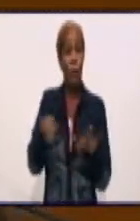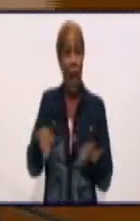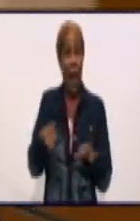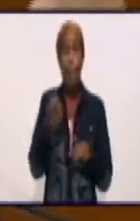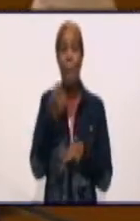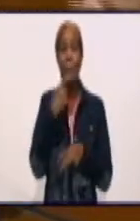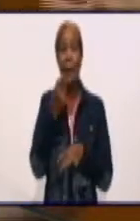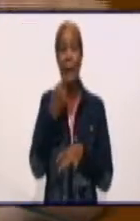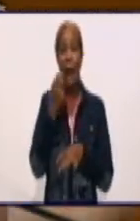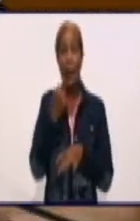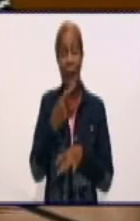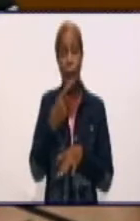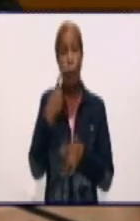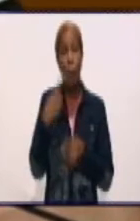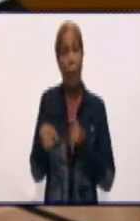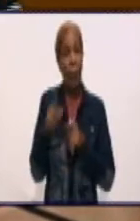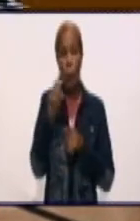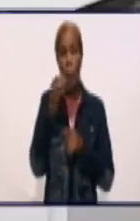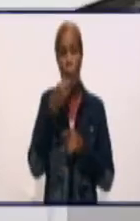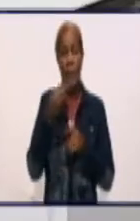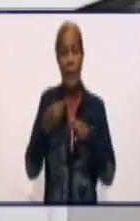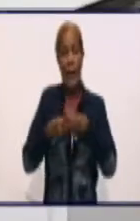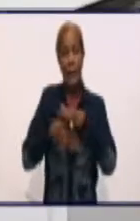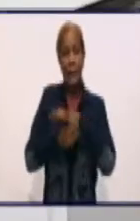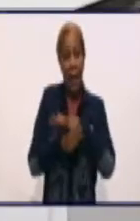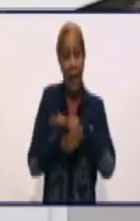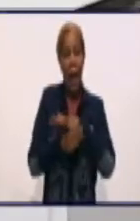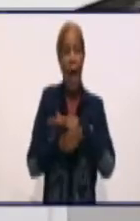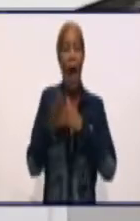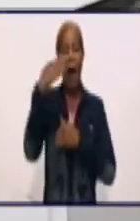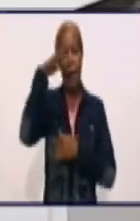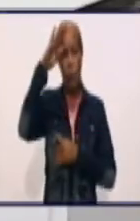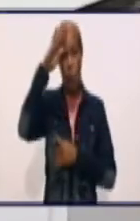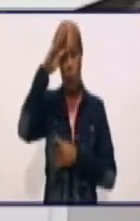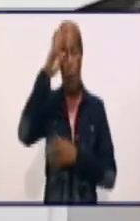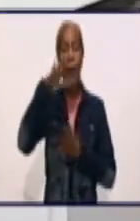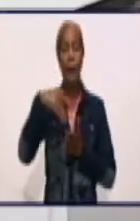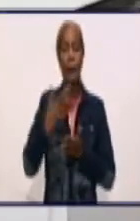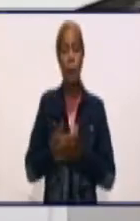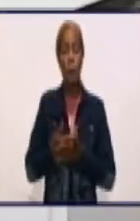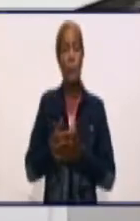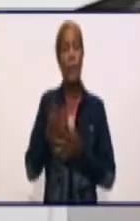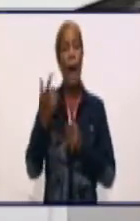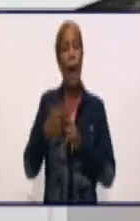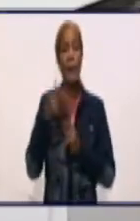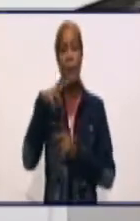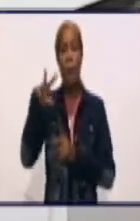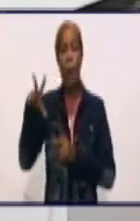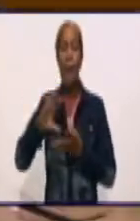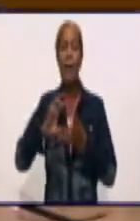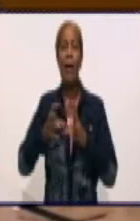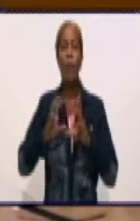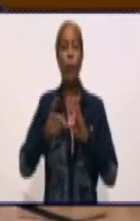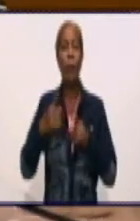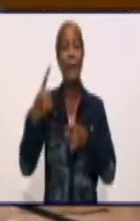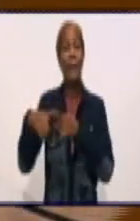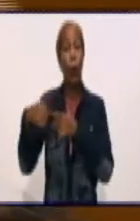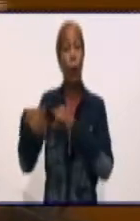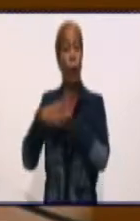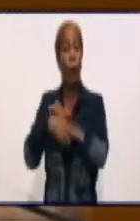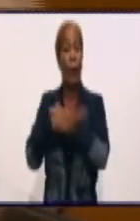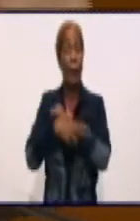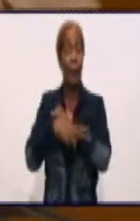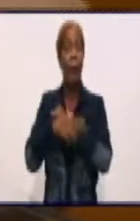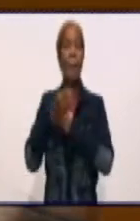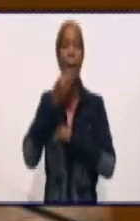Y no puede arribar ese barco a Cuba. Y hay que estar buscando otros países, otros terceros países para hacerlo llegar. O sea que